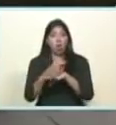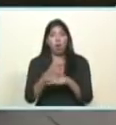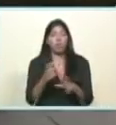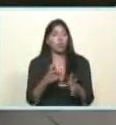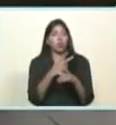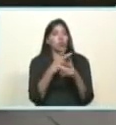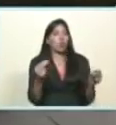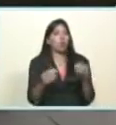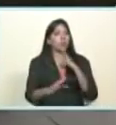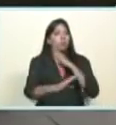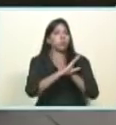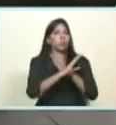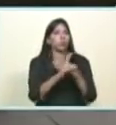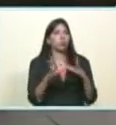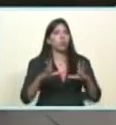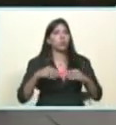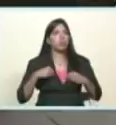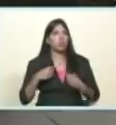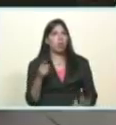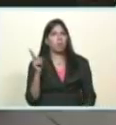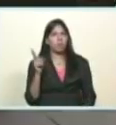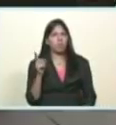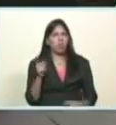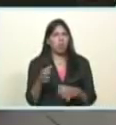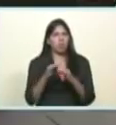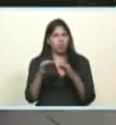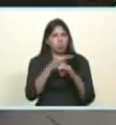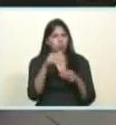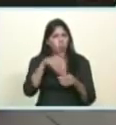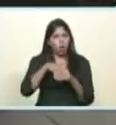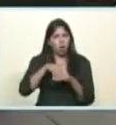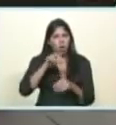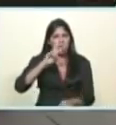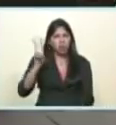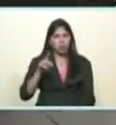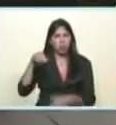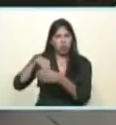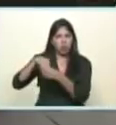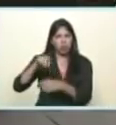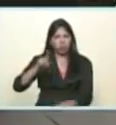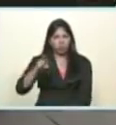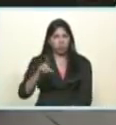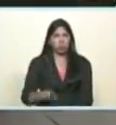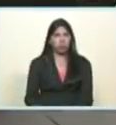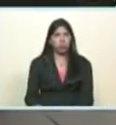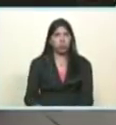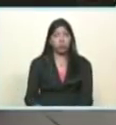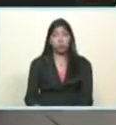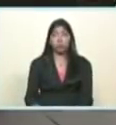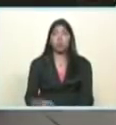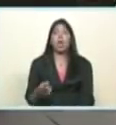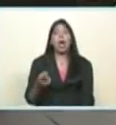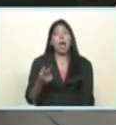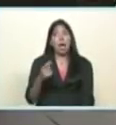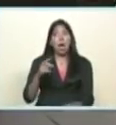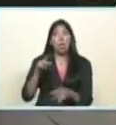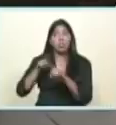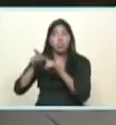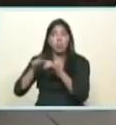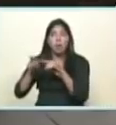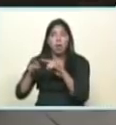municipales de Venezuela y de los rumores pasaron a los hechos el lunes pasado